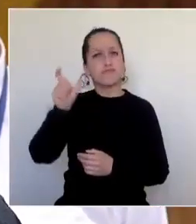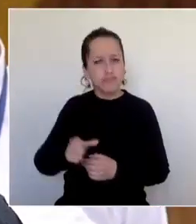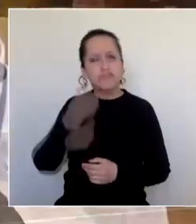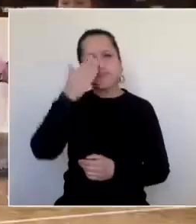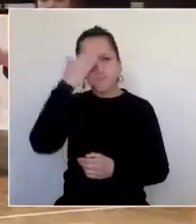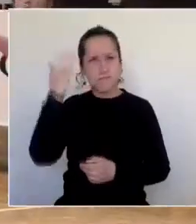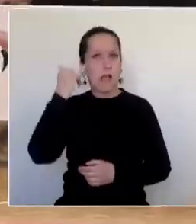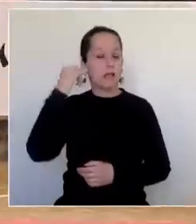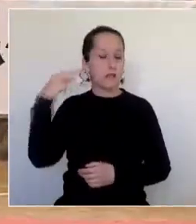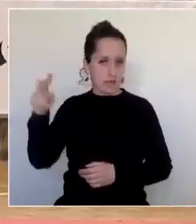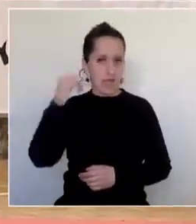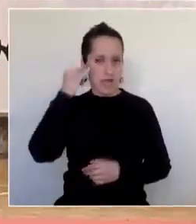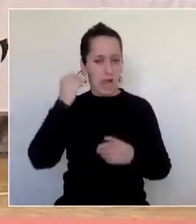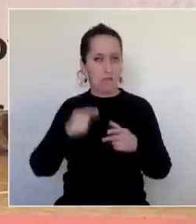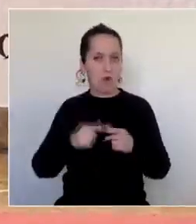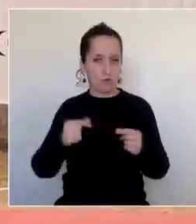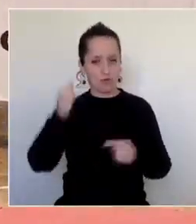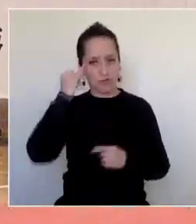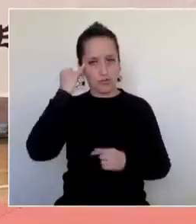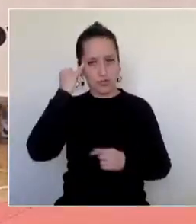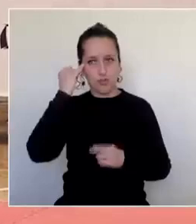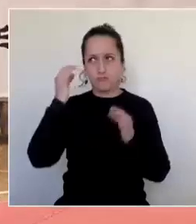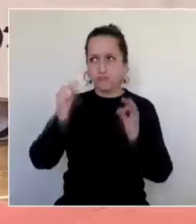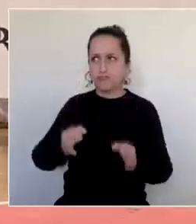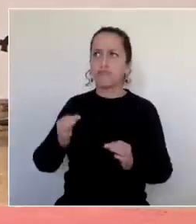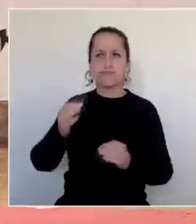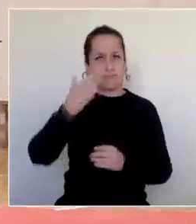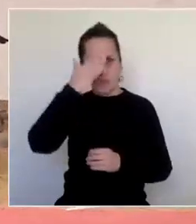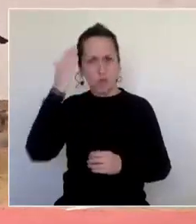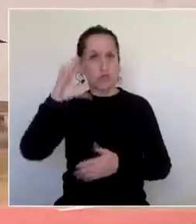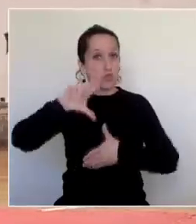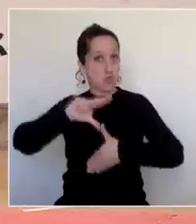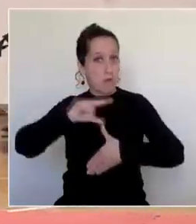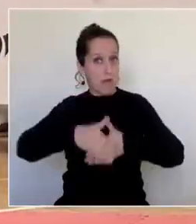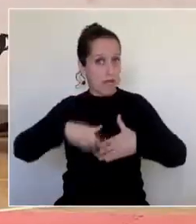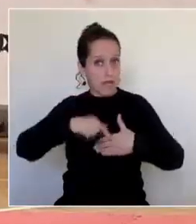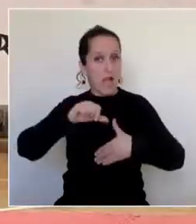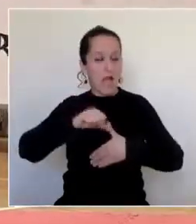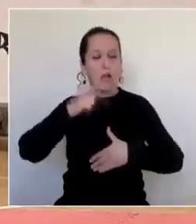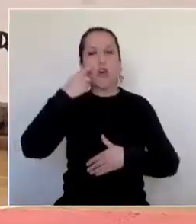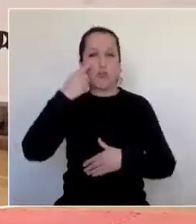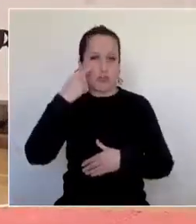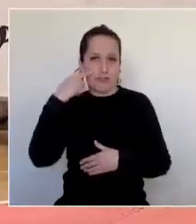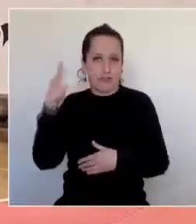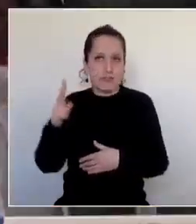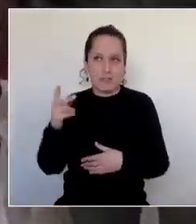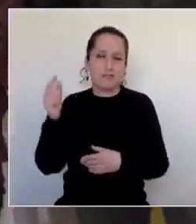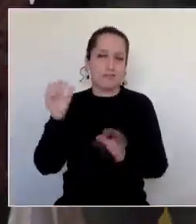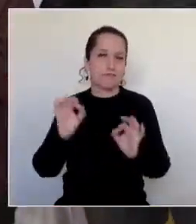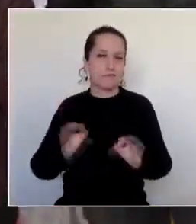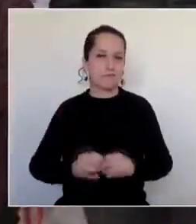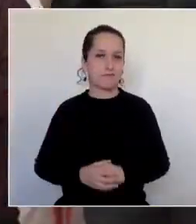e instructor japonés, uno de los mayores exponentes en Sudamérica de esta disciplina.